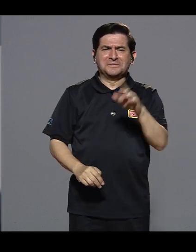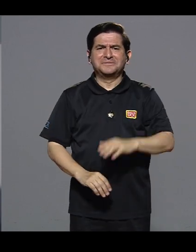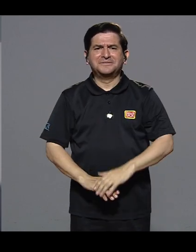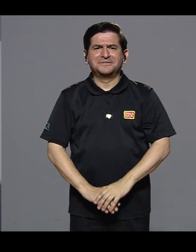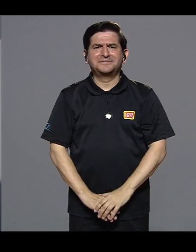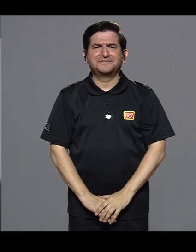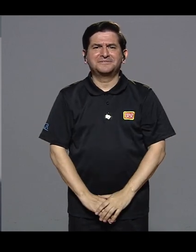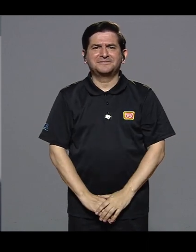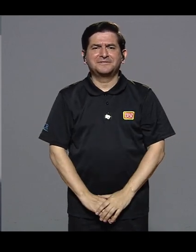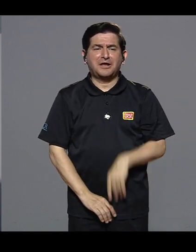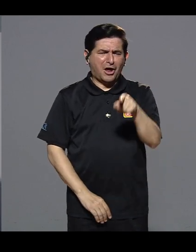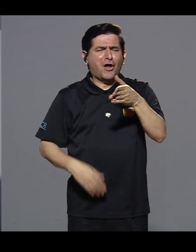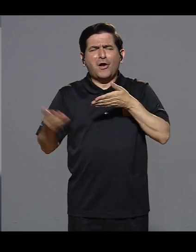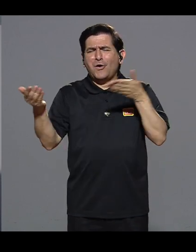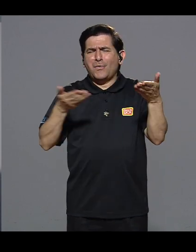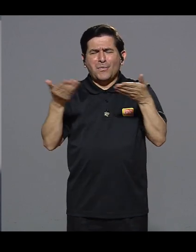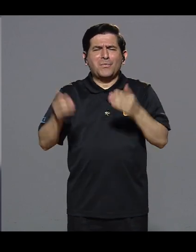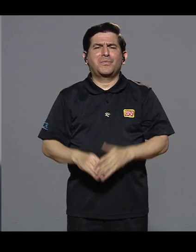lo conoce.